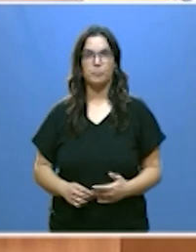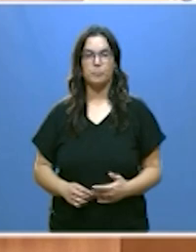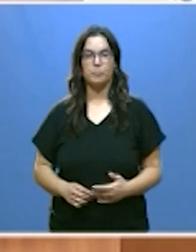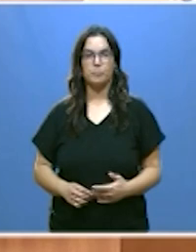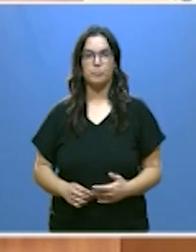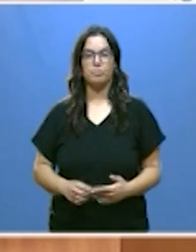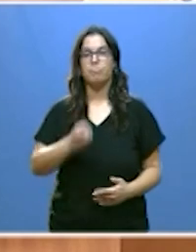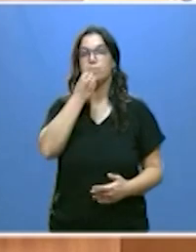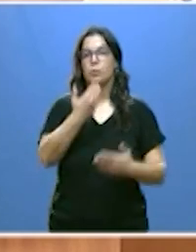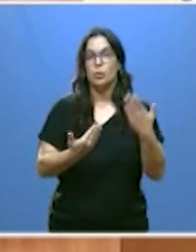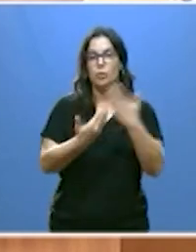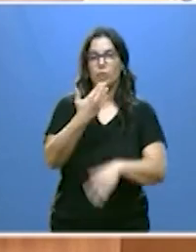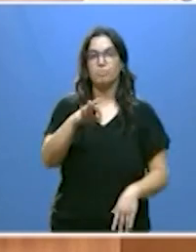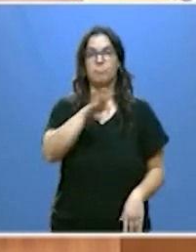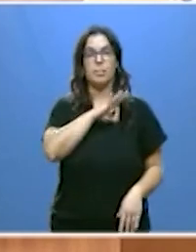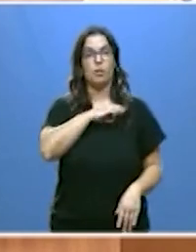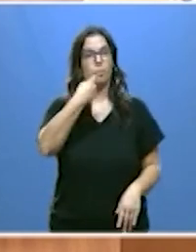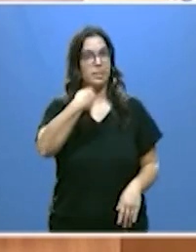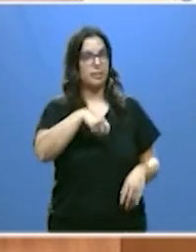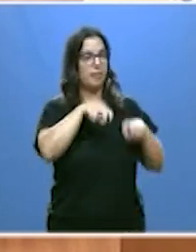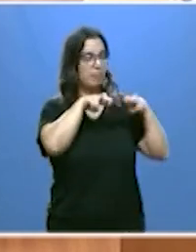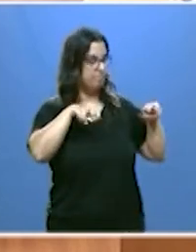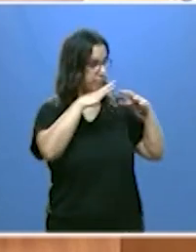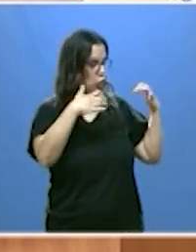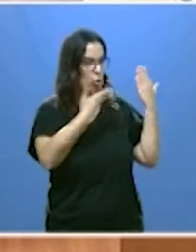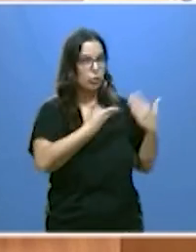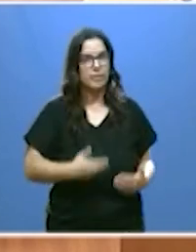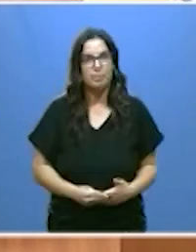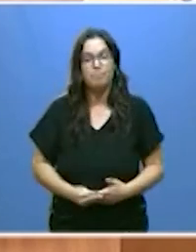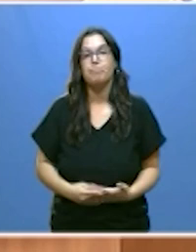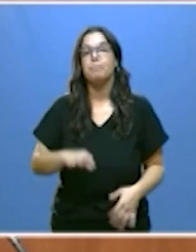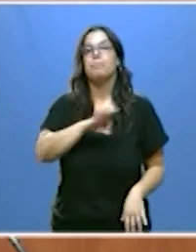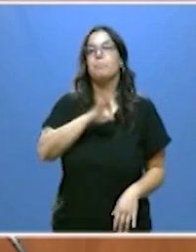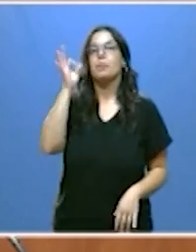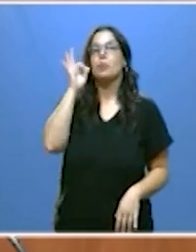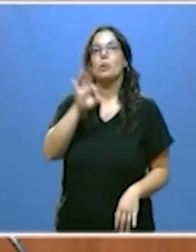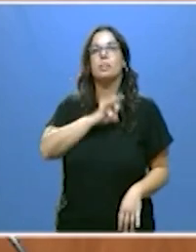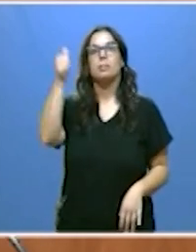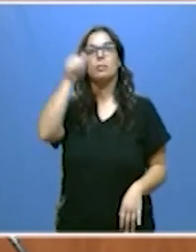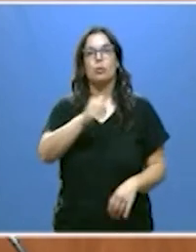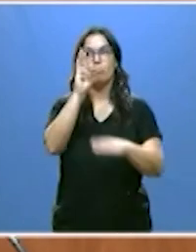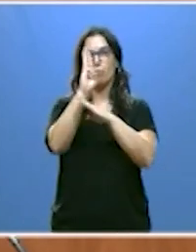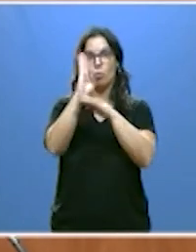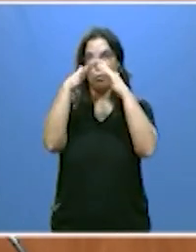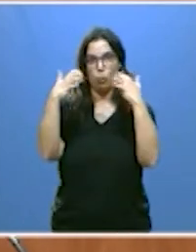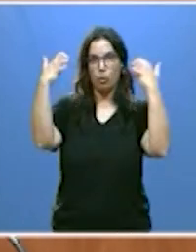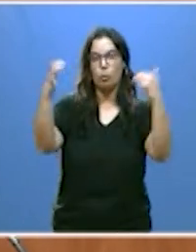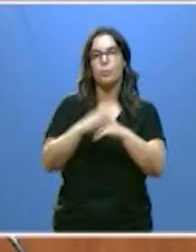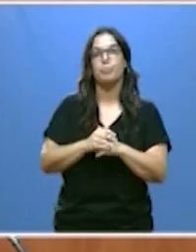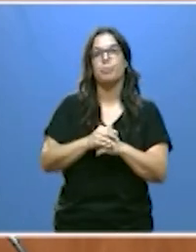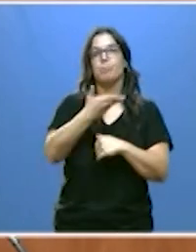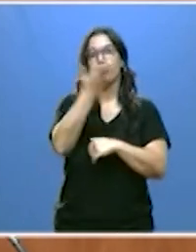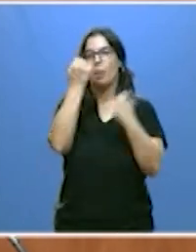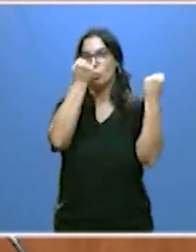Muy buenos días, señor presidente de las Cortes, señoras y señores procuradores, autoridades